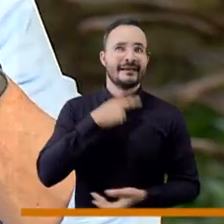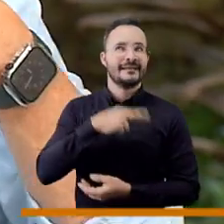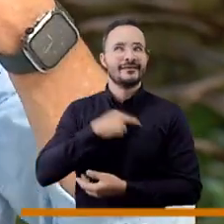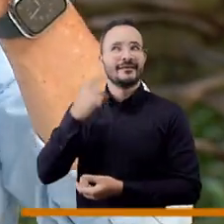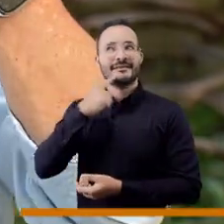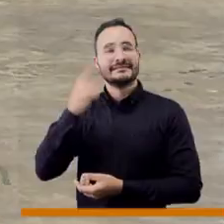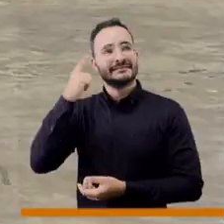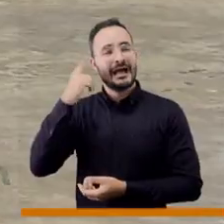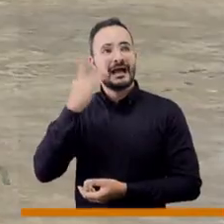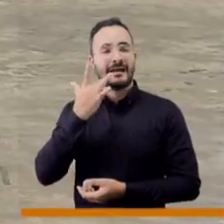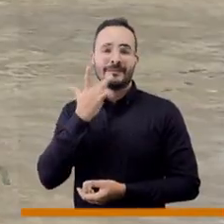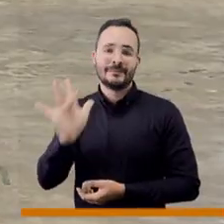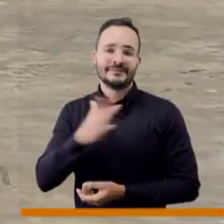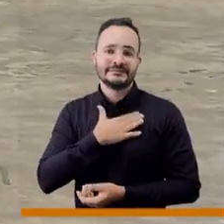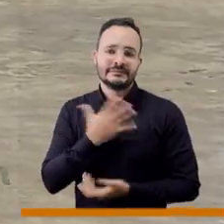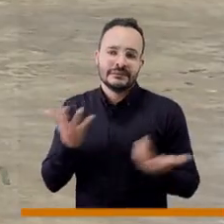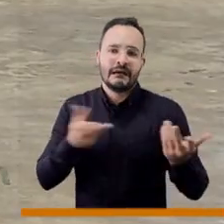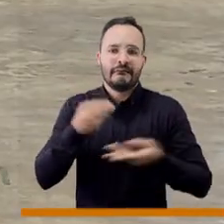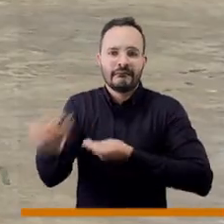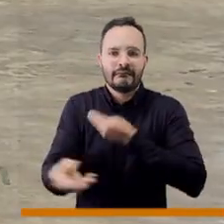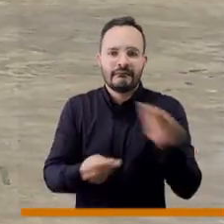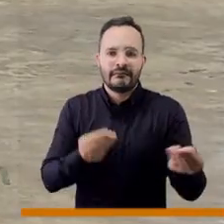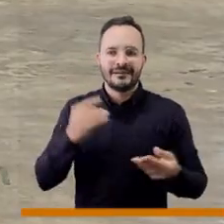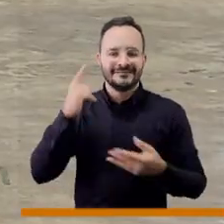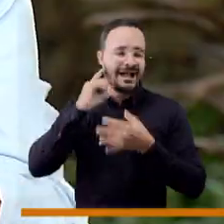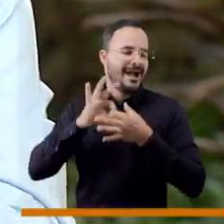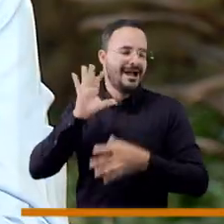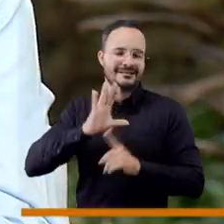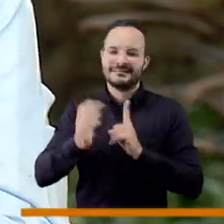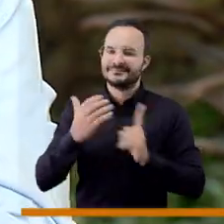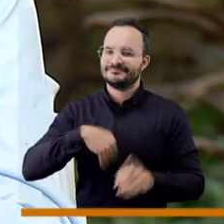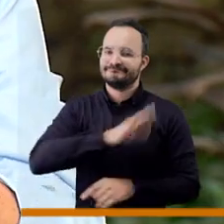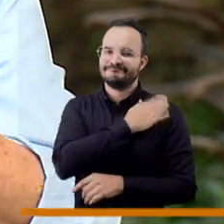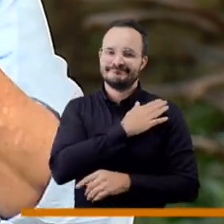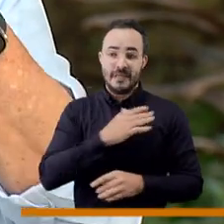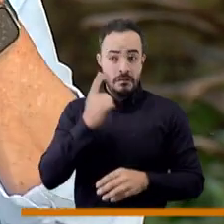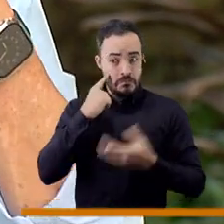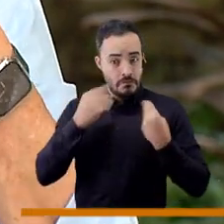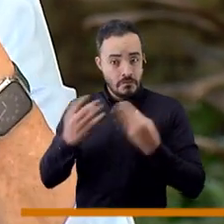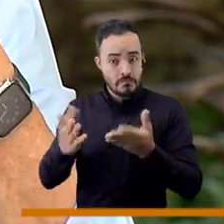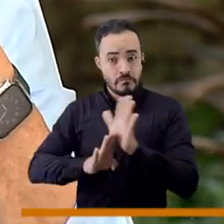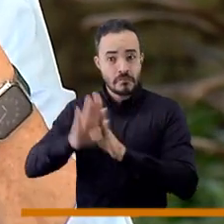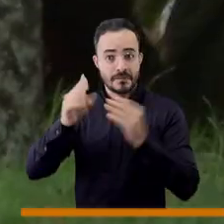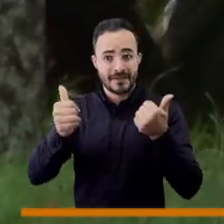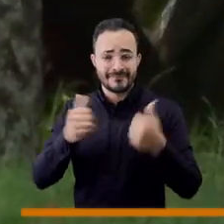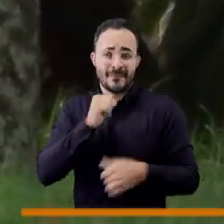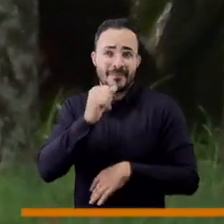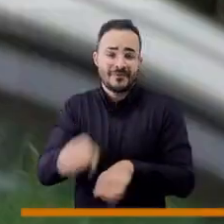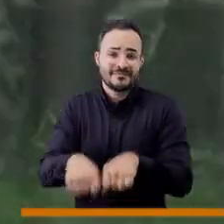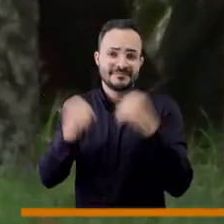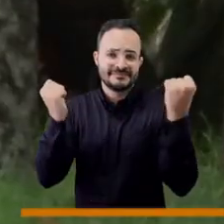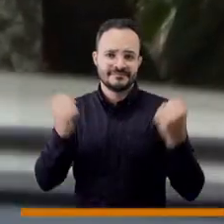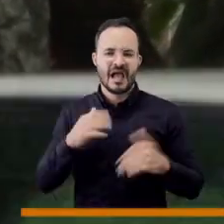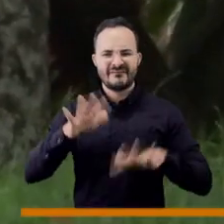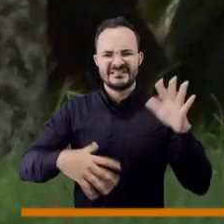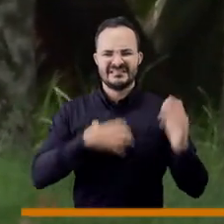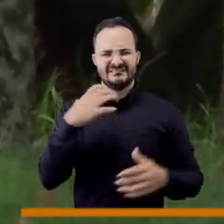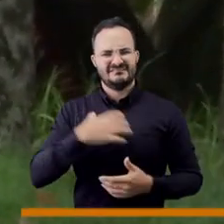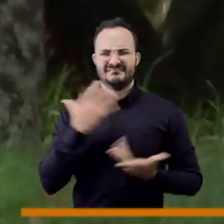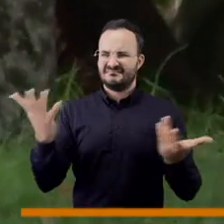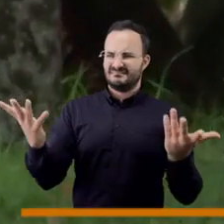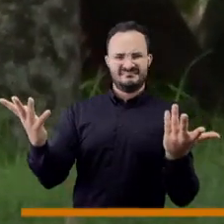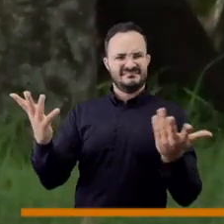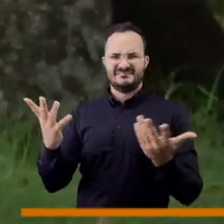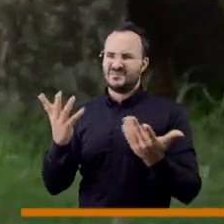muy religiosa, pobrecito, y eso antes le hace daño al otro. La gente muchas veces reclama del estado